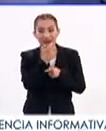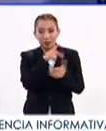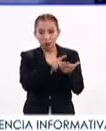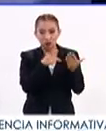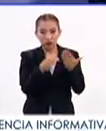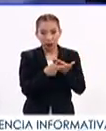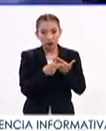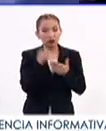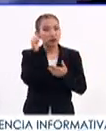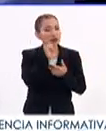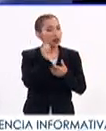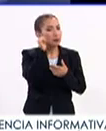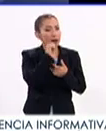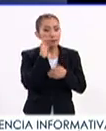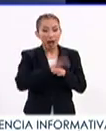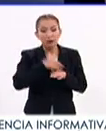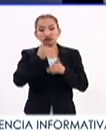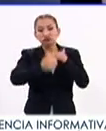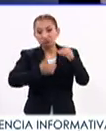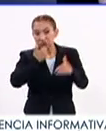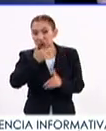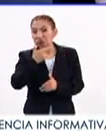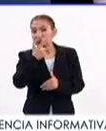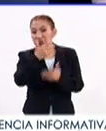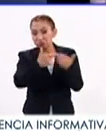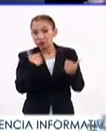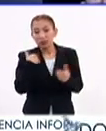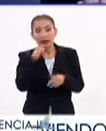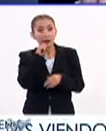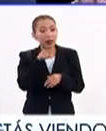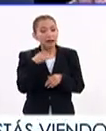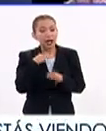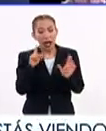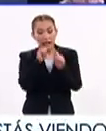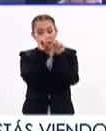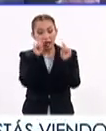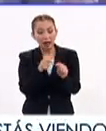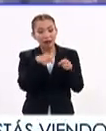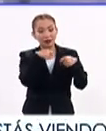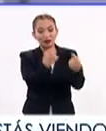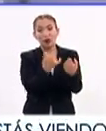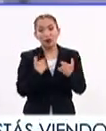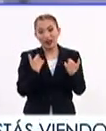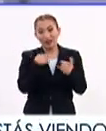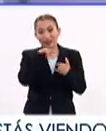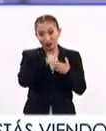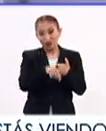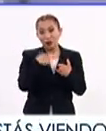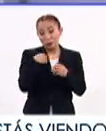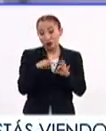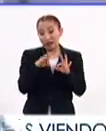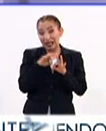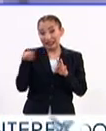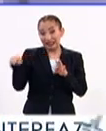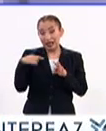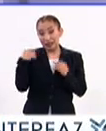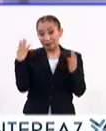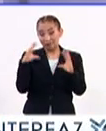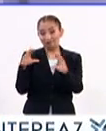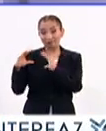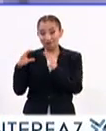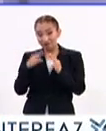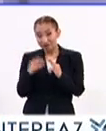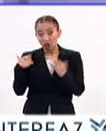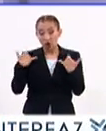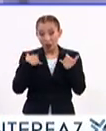proyecto sí empieza ya a dar frutos también, y a la vez estamos titulando gente, Que también ese es un punto muy importante en la docencia,